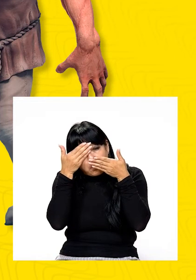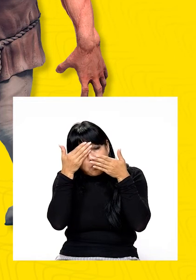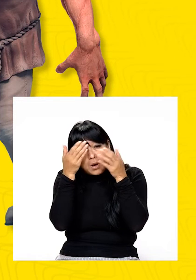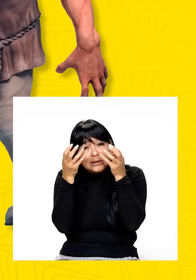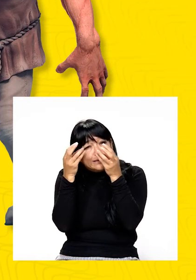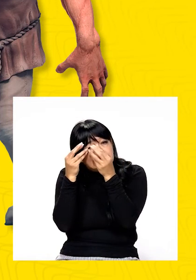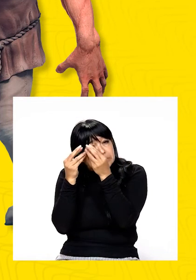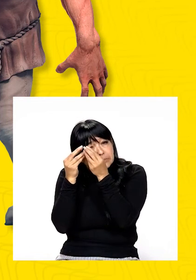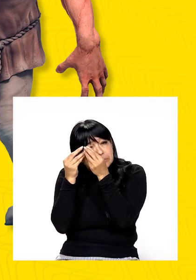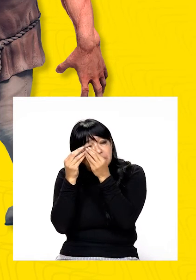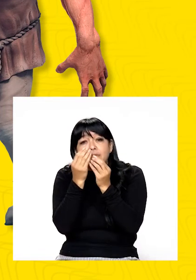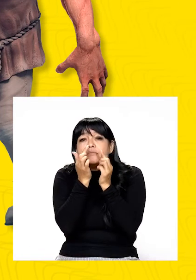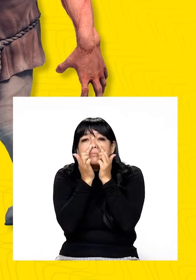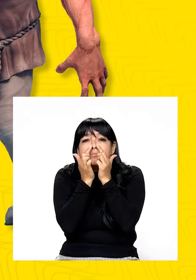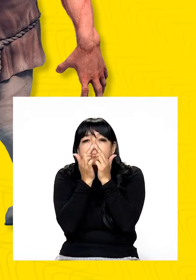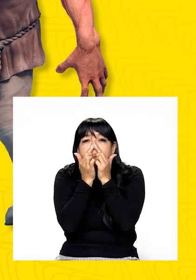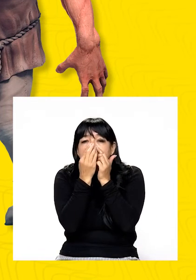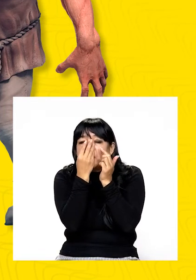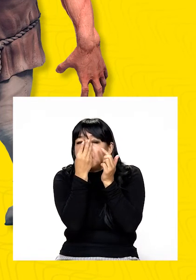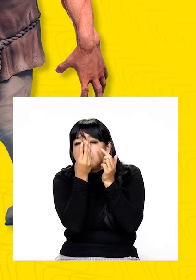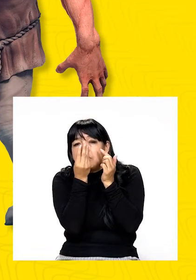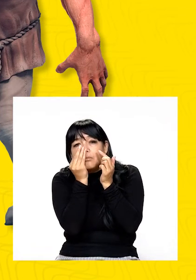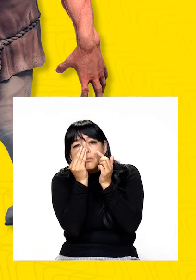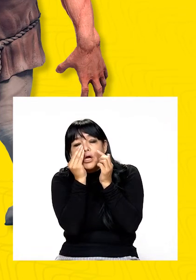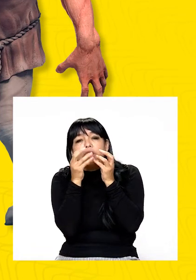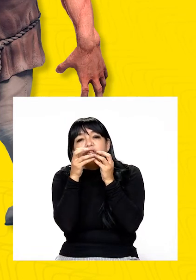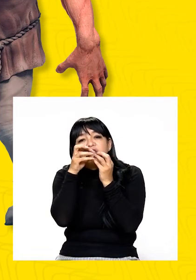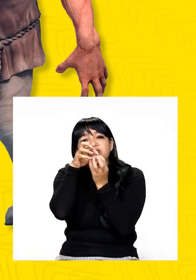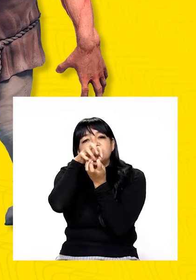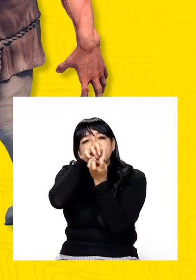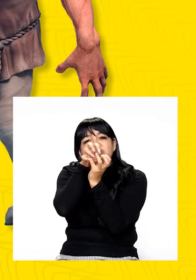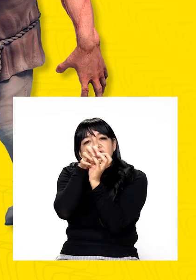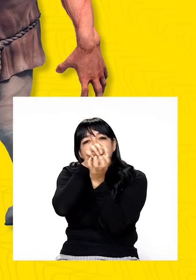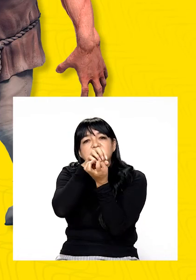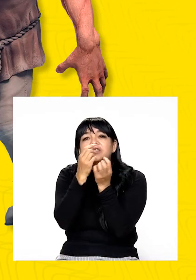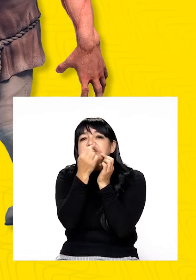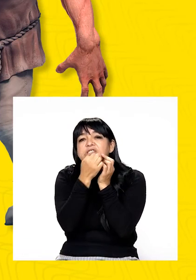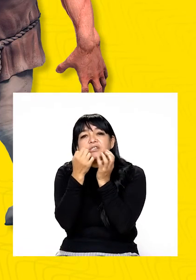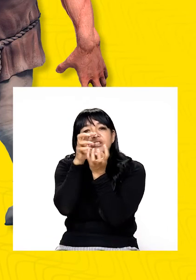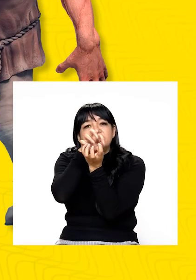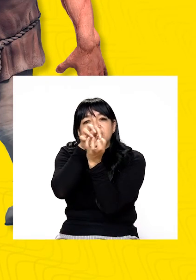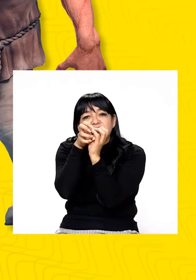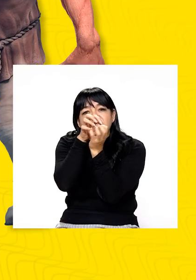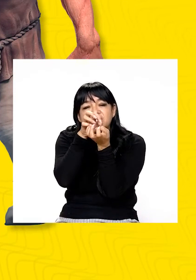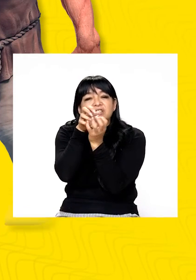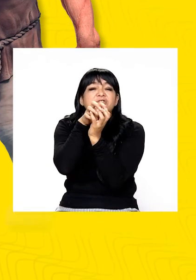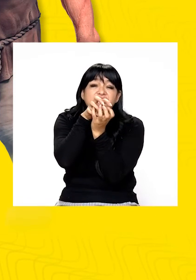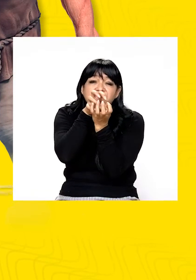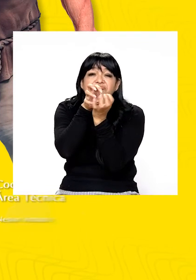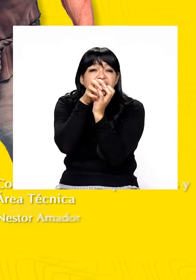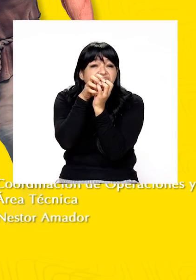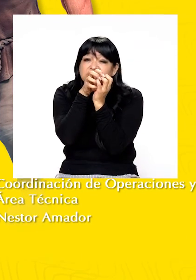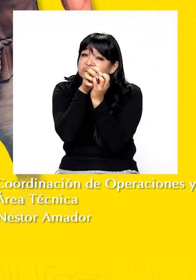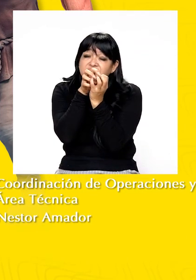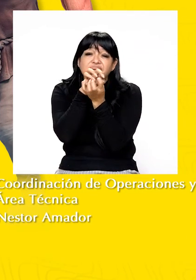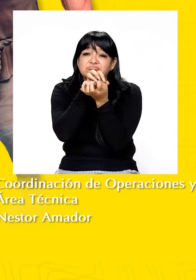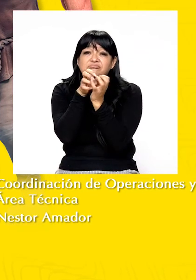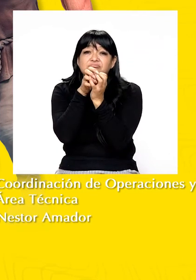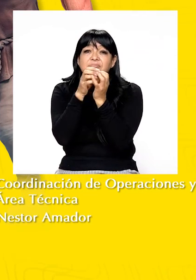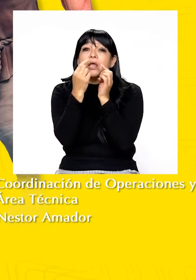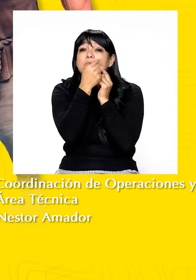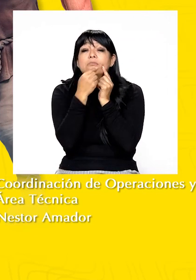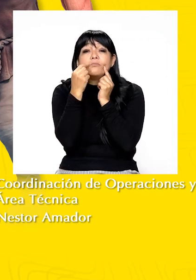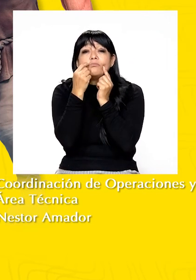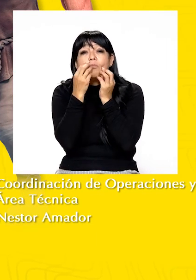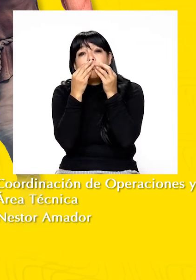Tapados por una verruga. Nariz. Piramidal. Dientes. Amontonados y mellados. O sea, arruinados.